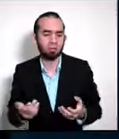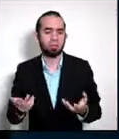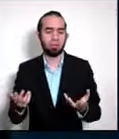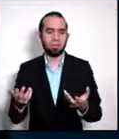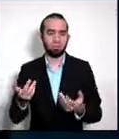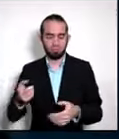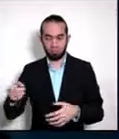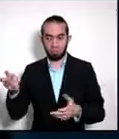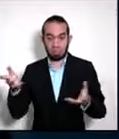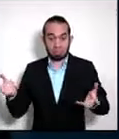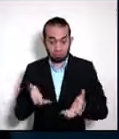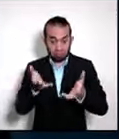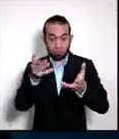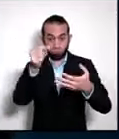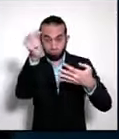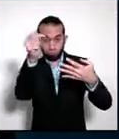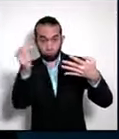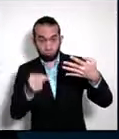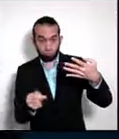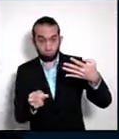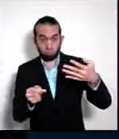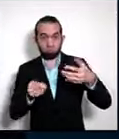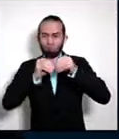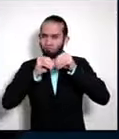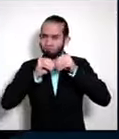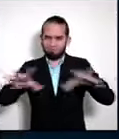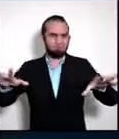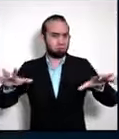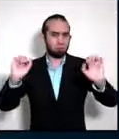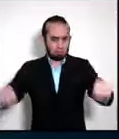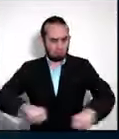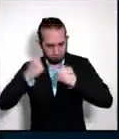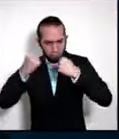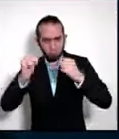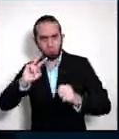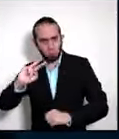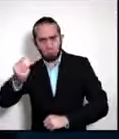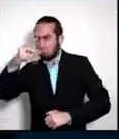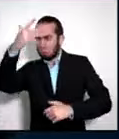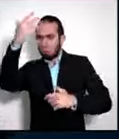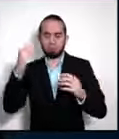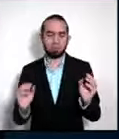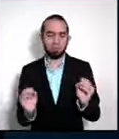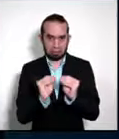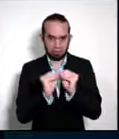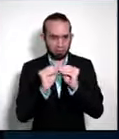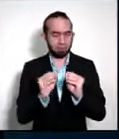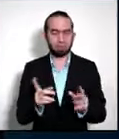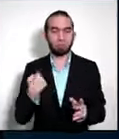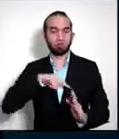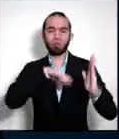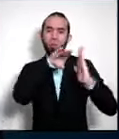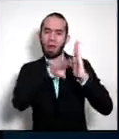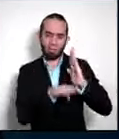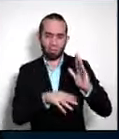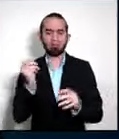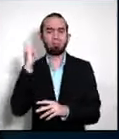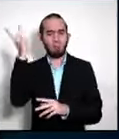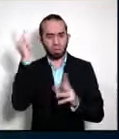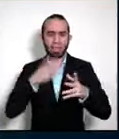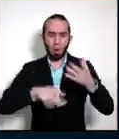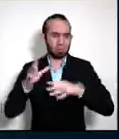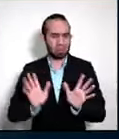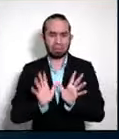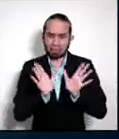estos incentivos que ofrecemos multiplicarlos potenciarlos por eso también tenemos hemos emprendido una agenda de política comercial muy